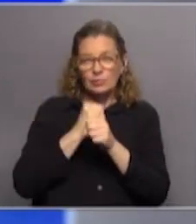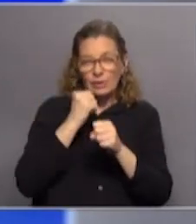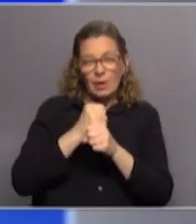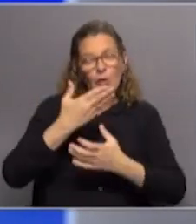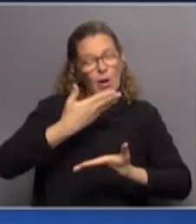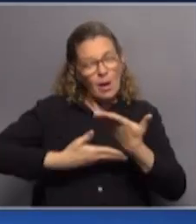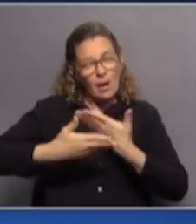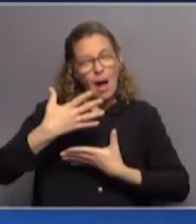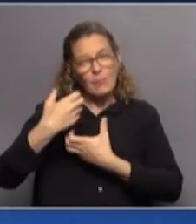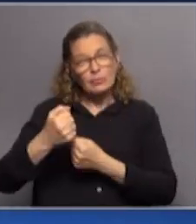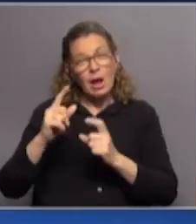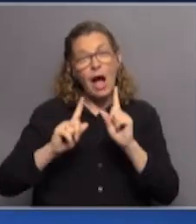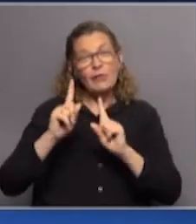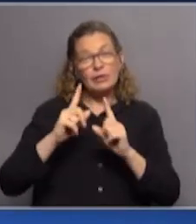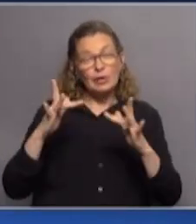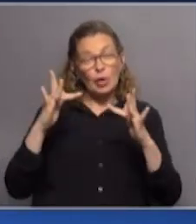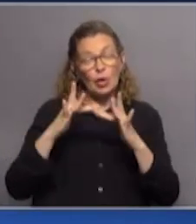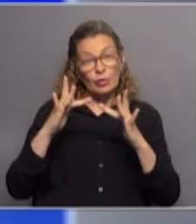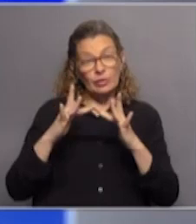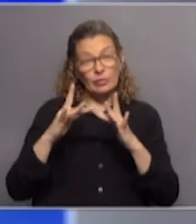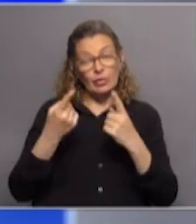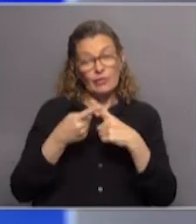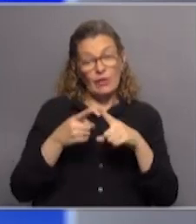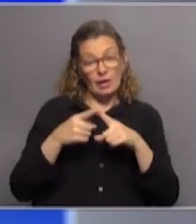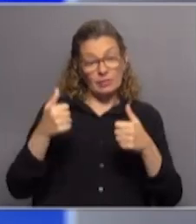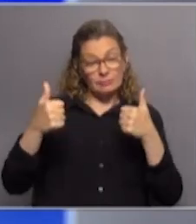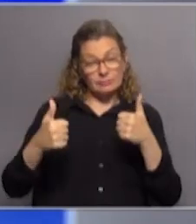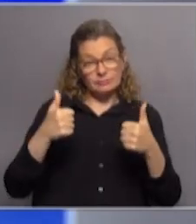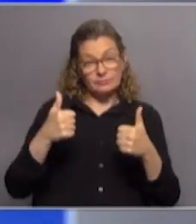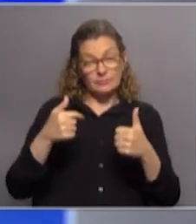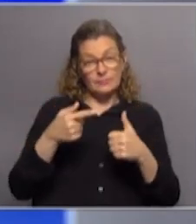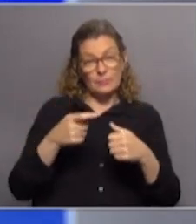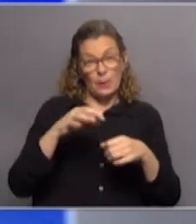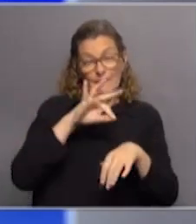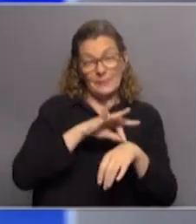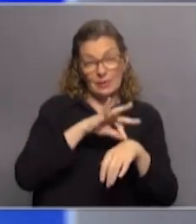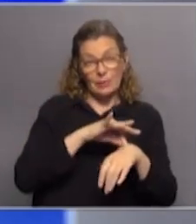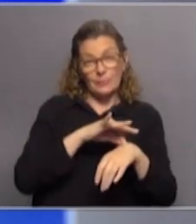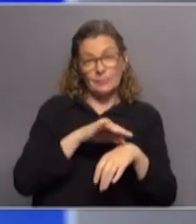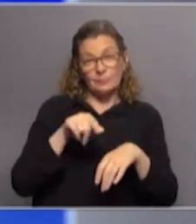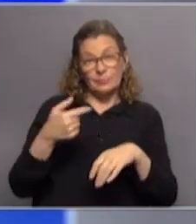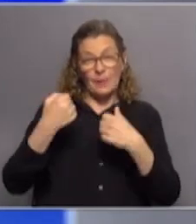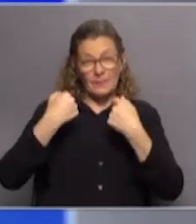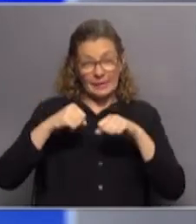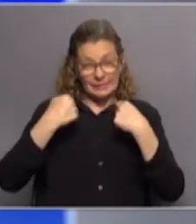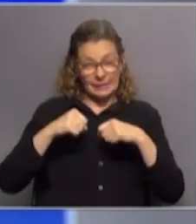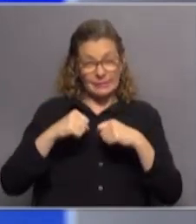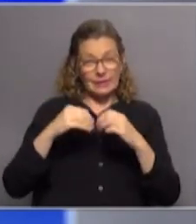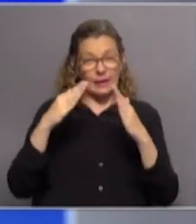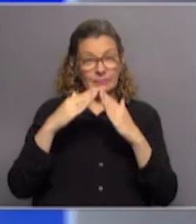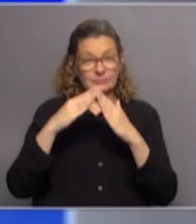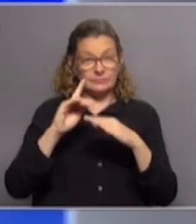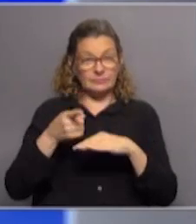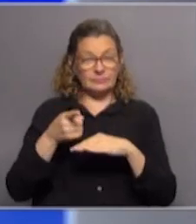colaborativo, a veces coincidiendo en distintos posicionamientos, en este caso entre el gremio médico y de practicantes de Casa de